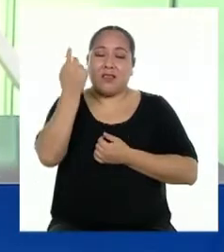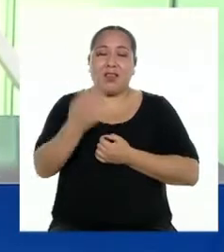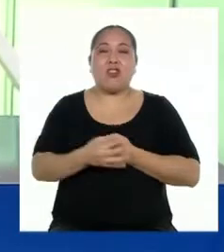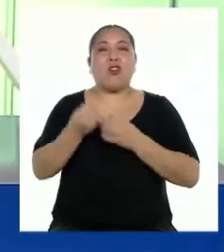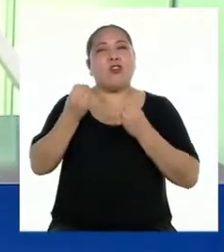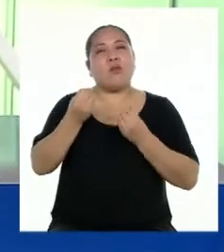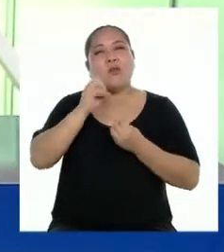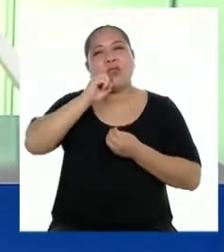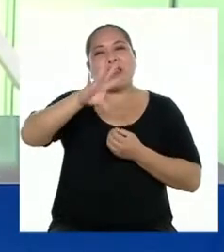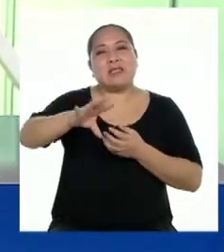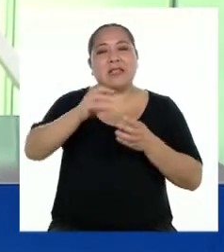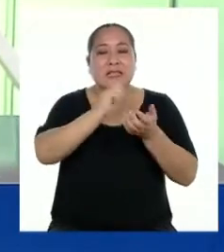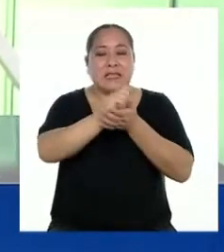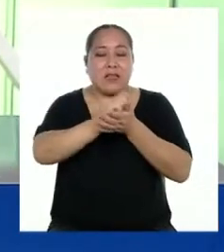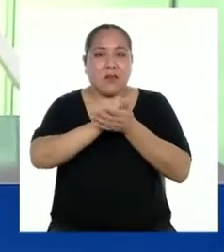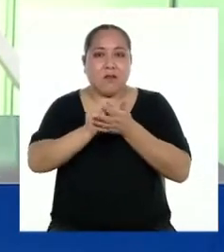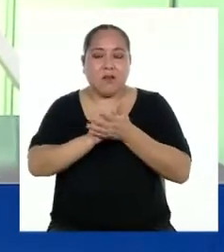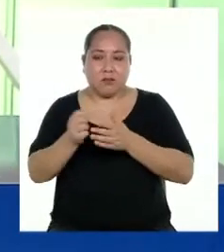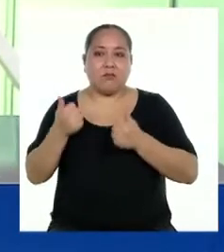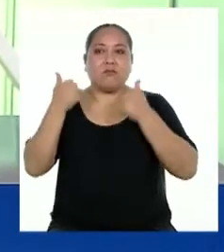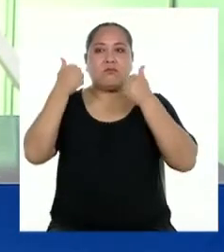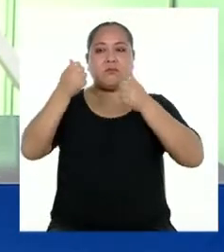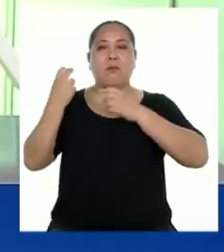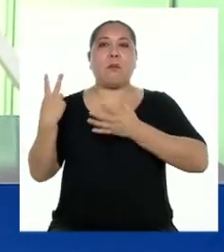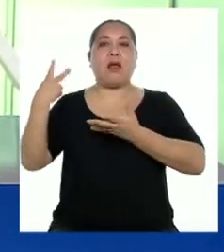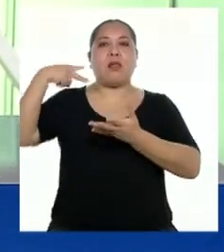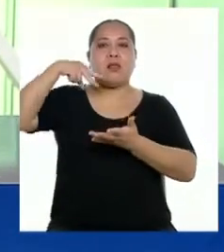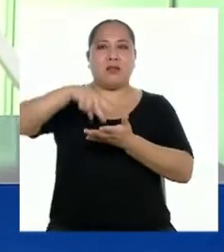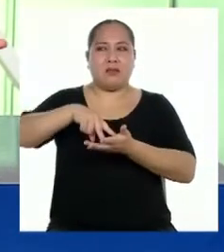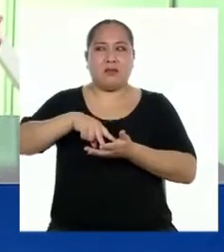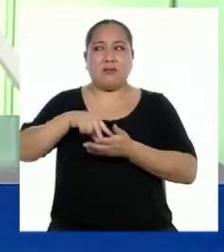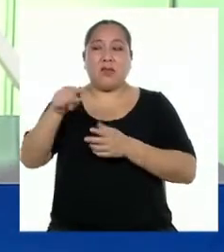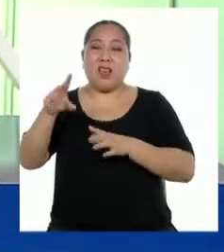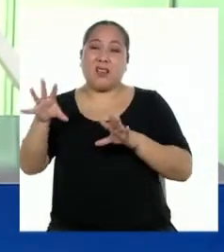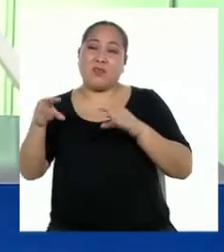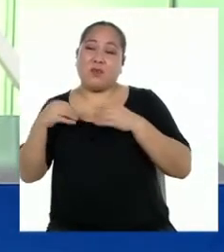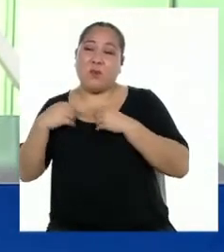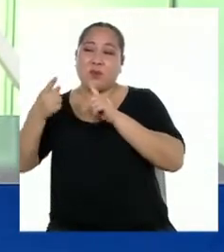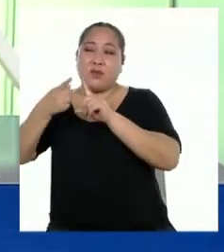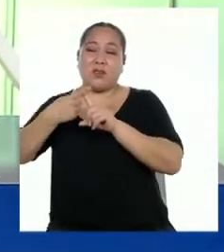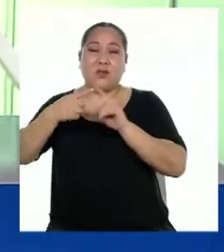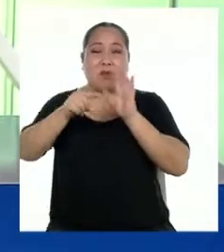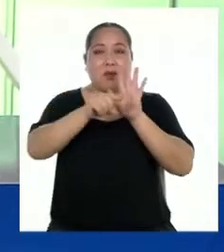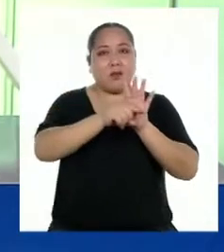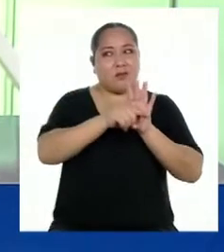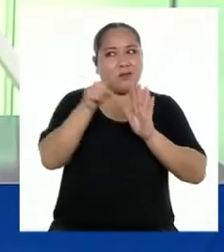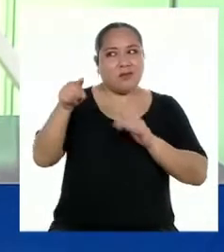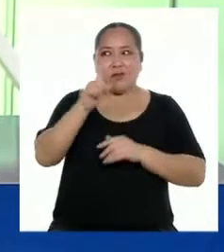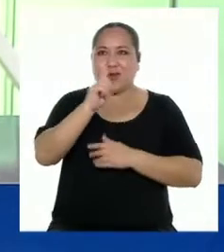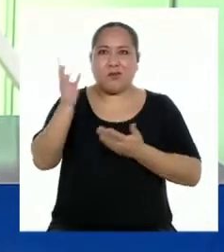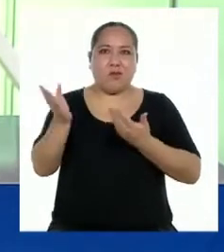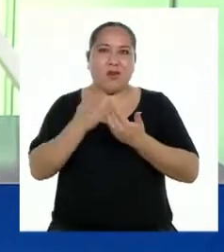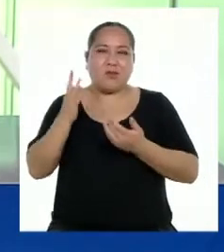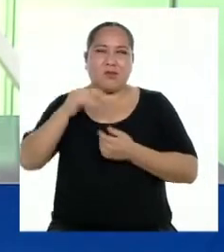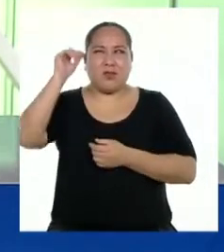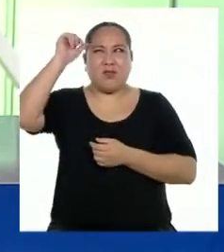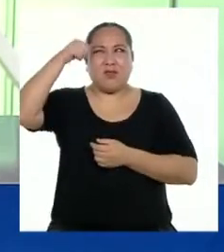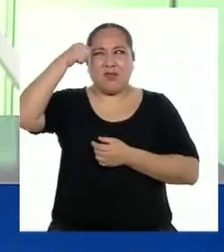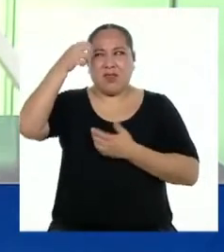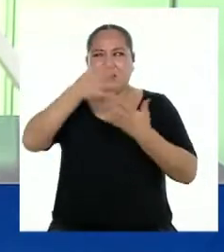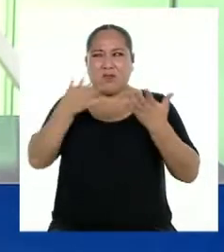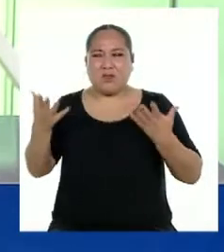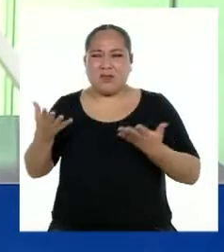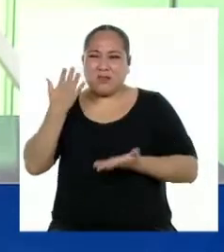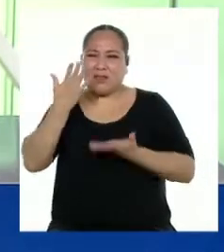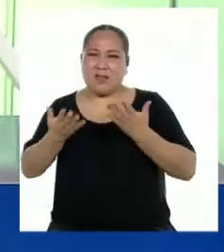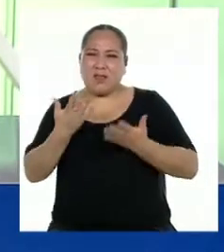escribimos, reconocemos lo negativo y lo positivo. Eso no es siempre fácil de hacer, ¿no? Porque nos exige hacer memoria de cosas que